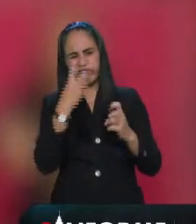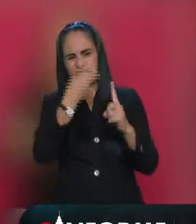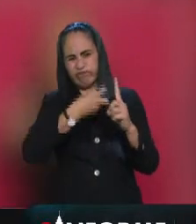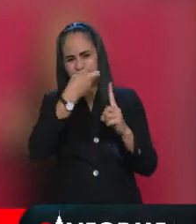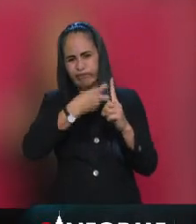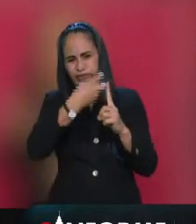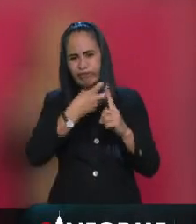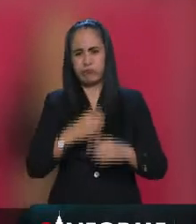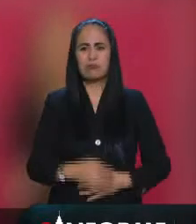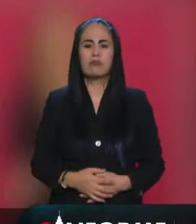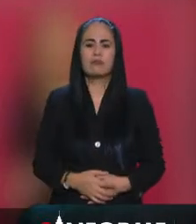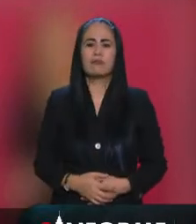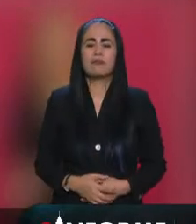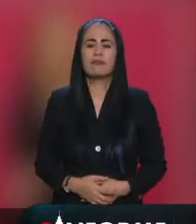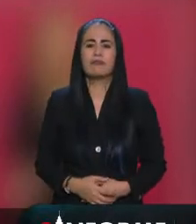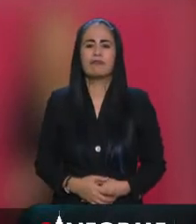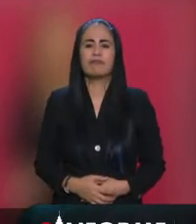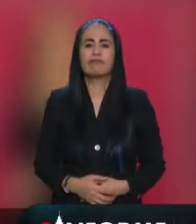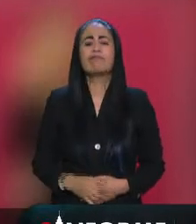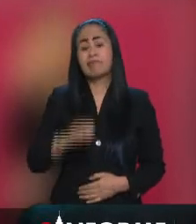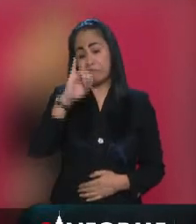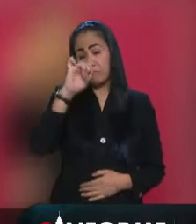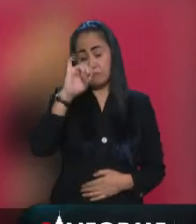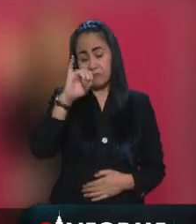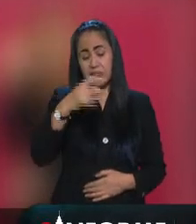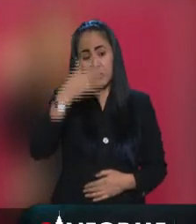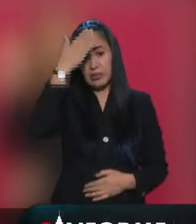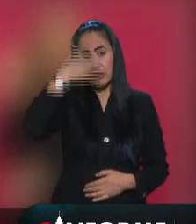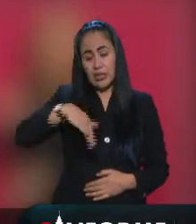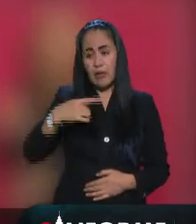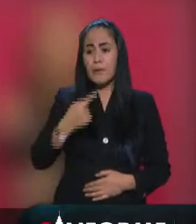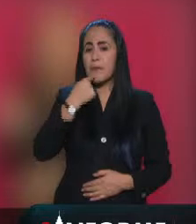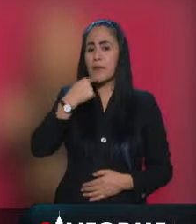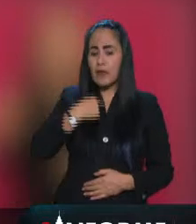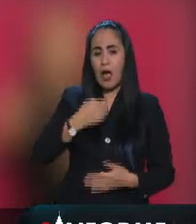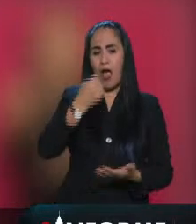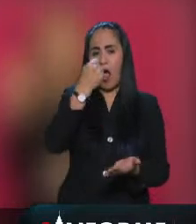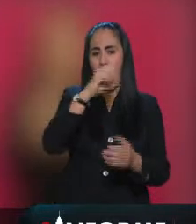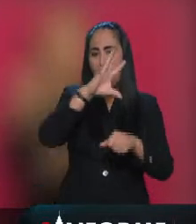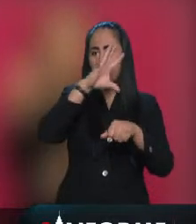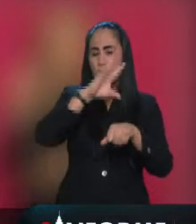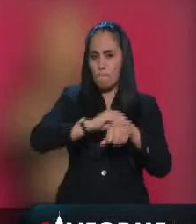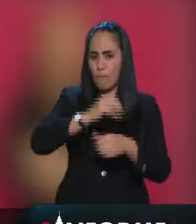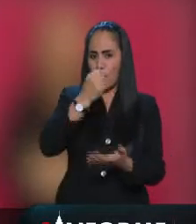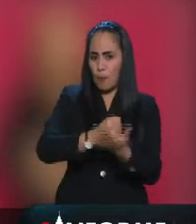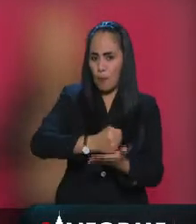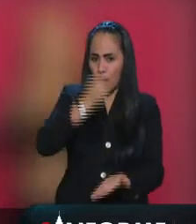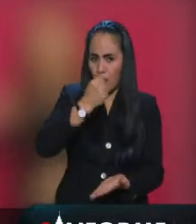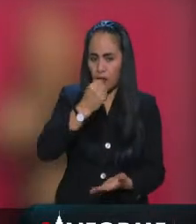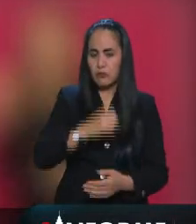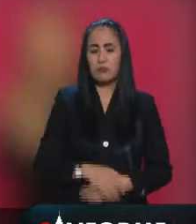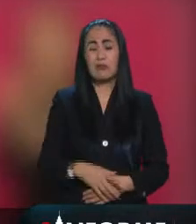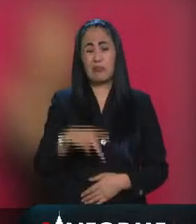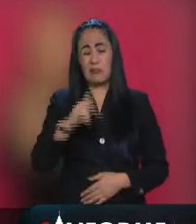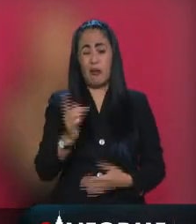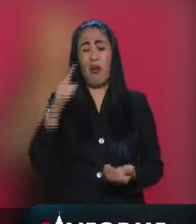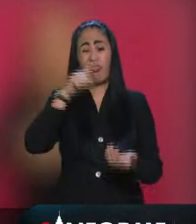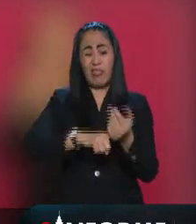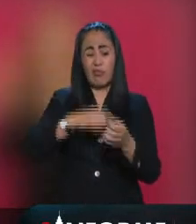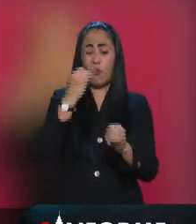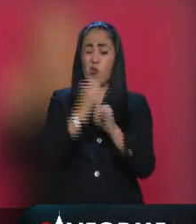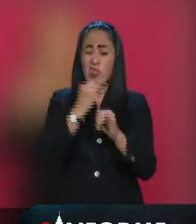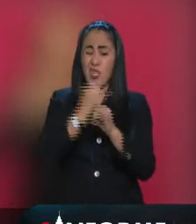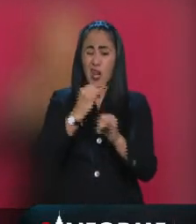Sí, que se autorizó. Una gran polémica en las redes. Llegué a